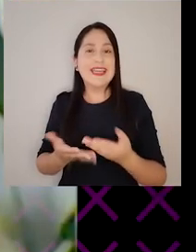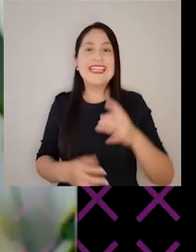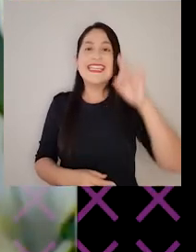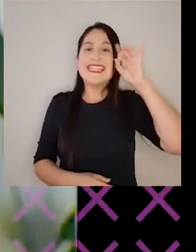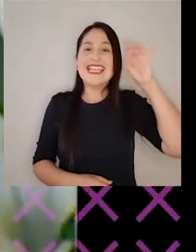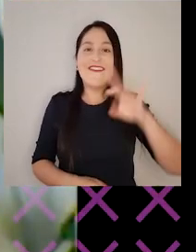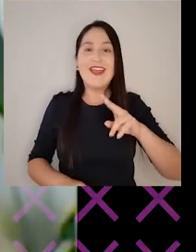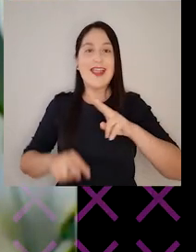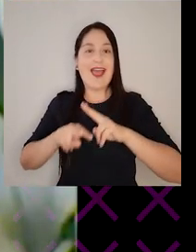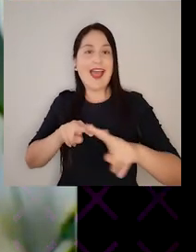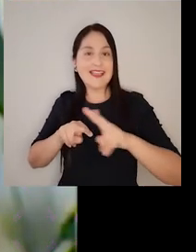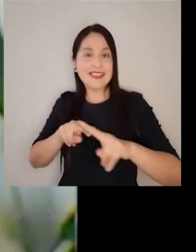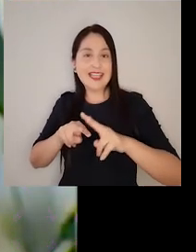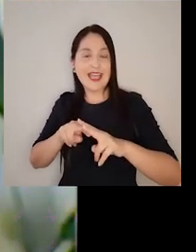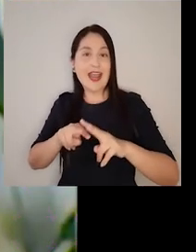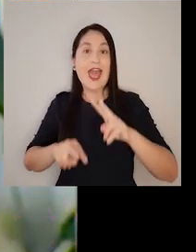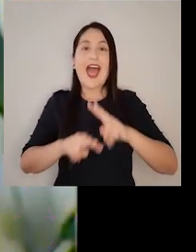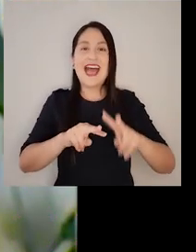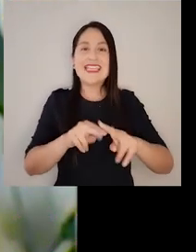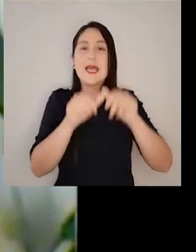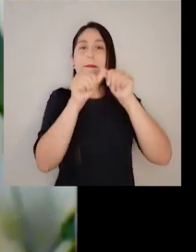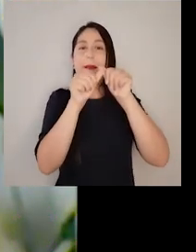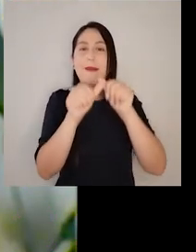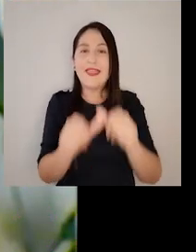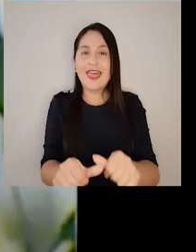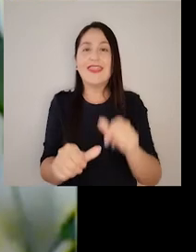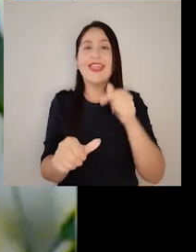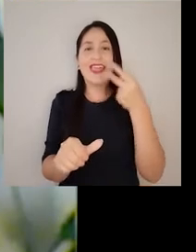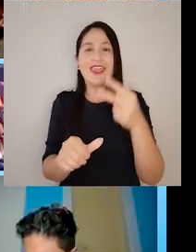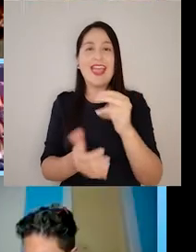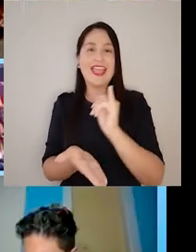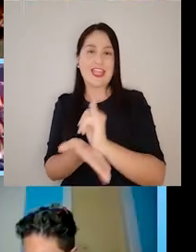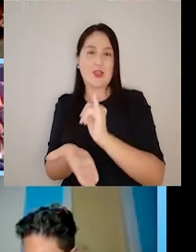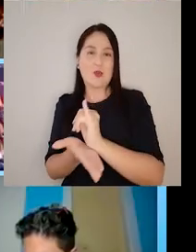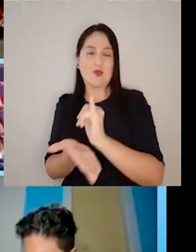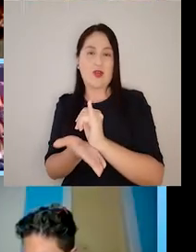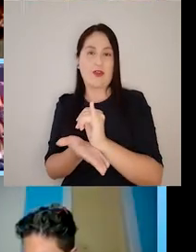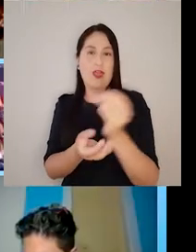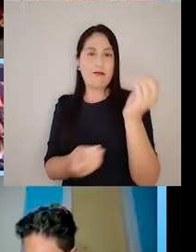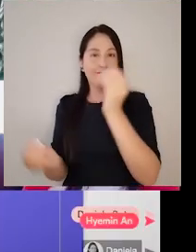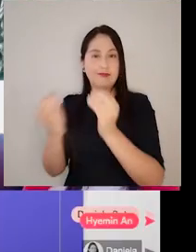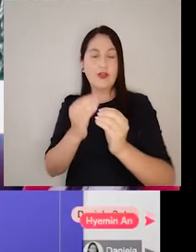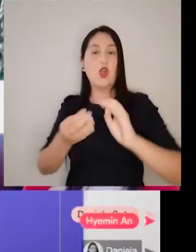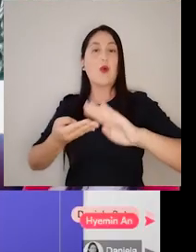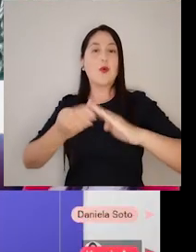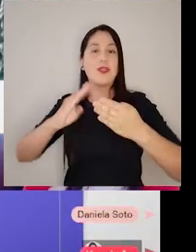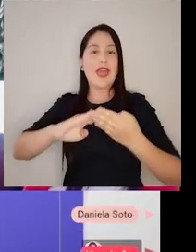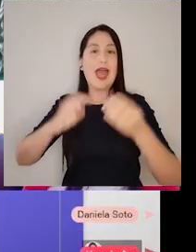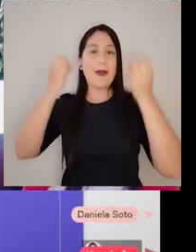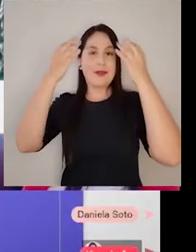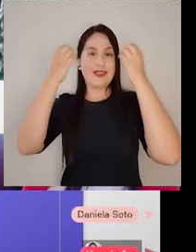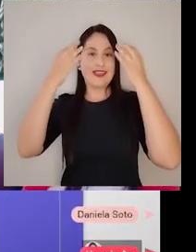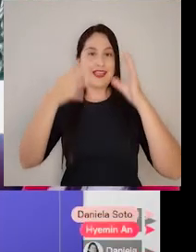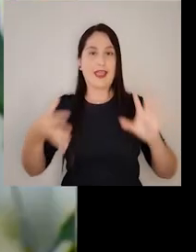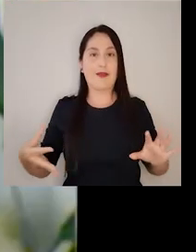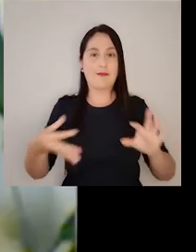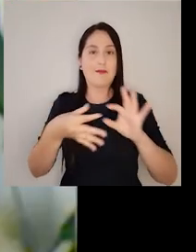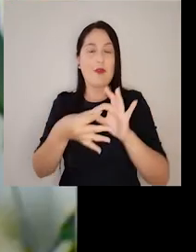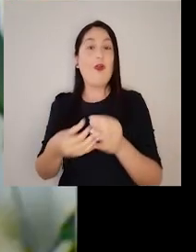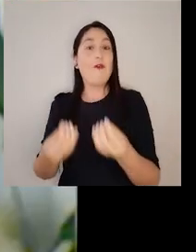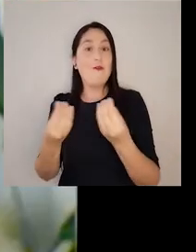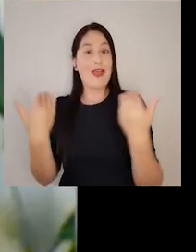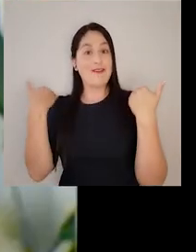Saber hacer, digamos, como un hacer permanente de la institucionalidad plasmado en comunidades de aprendizaje asociados a buenas